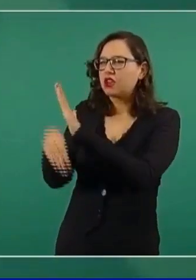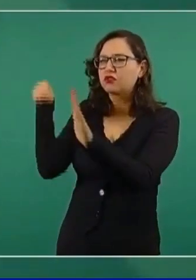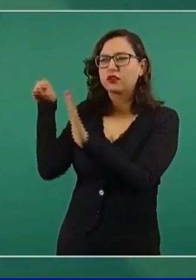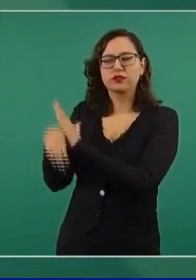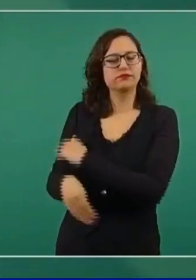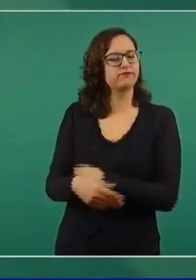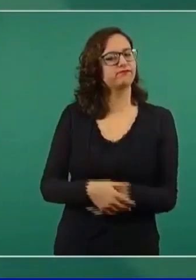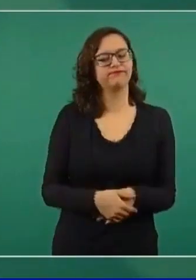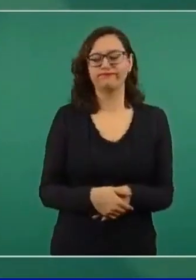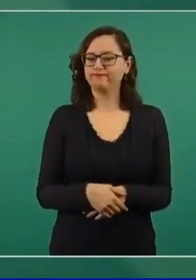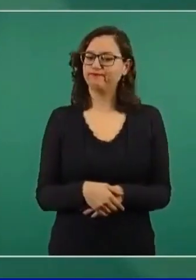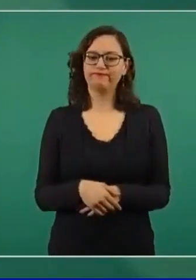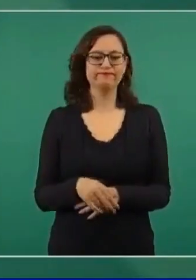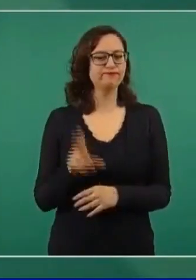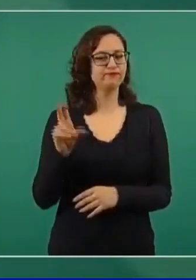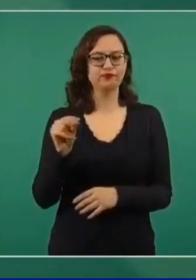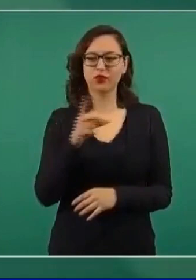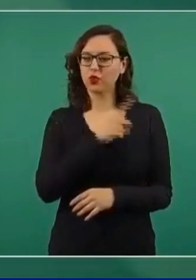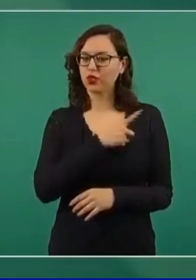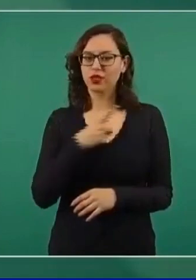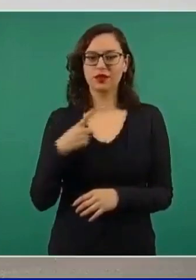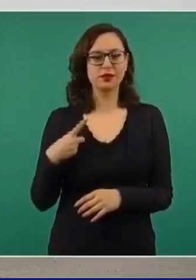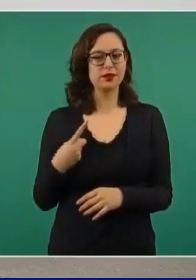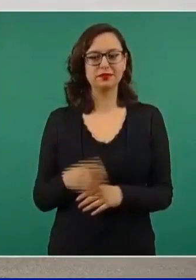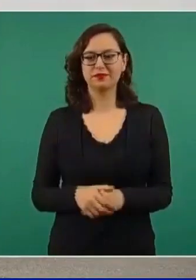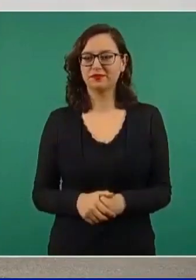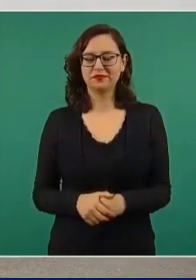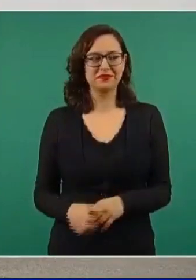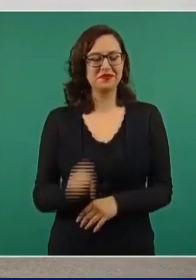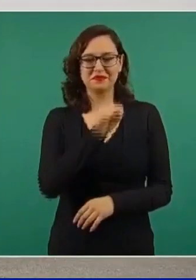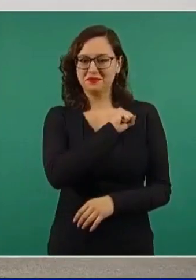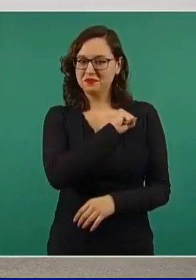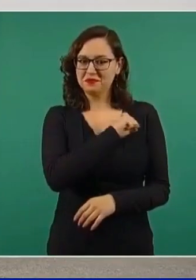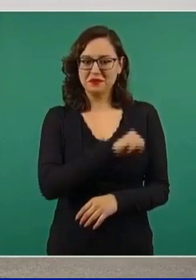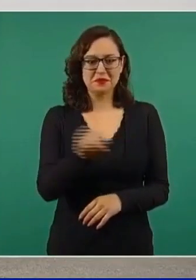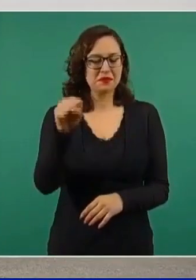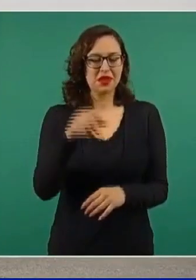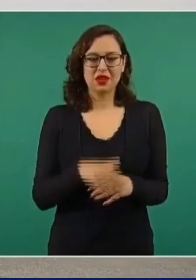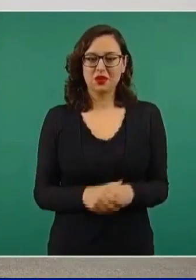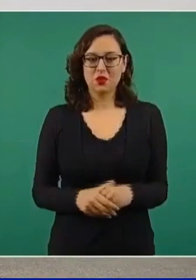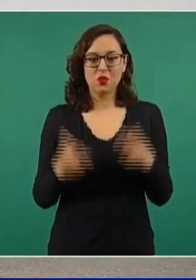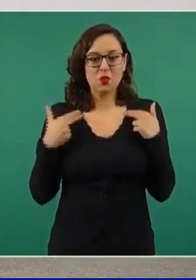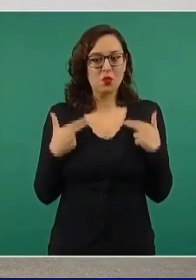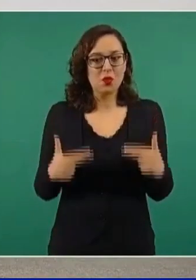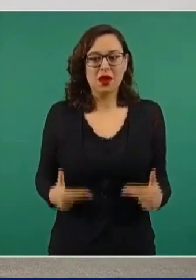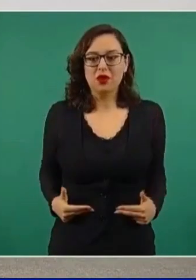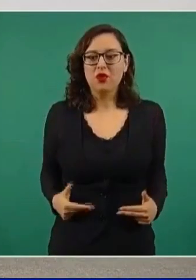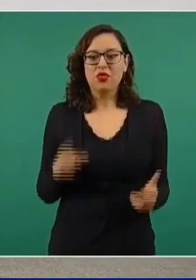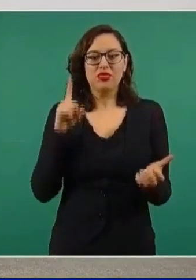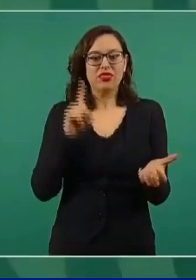Los seres humanos, los siempre tenemos